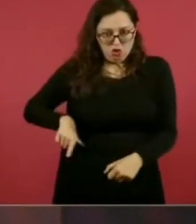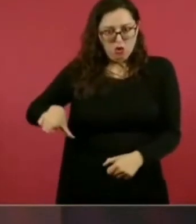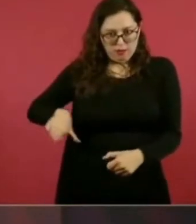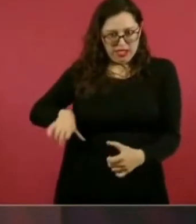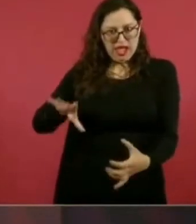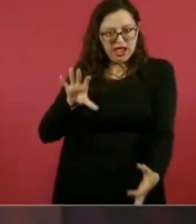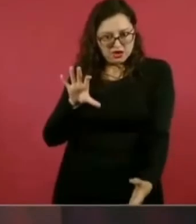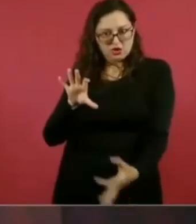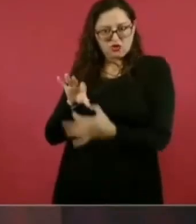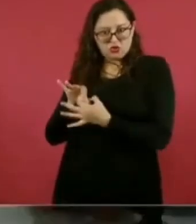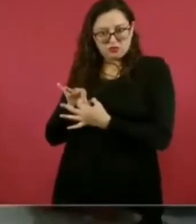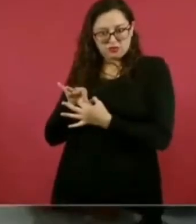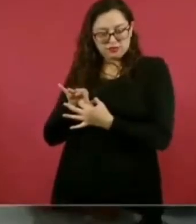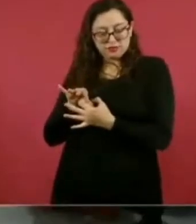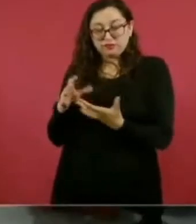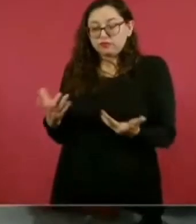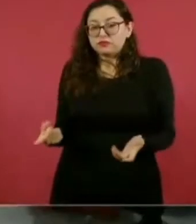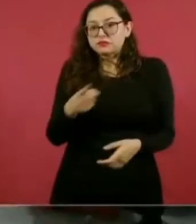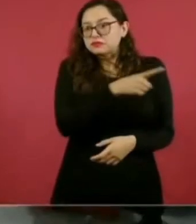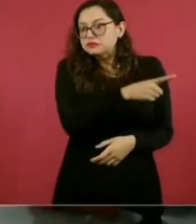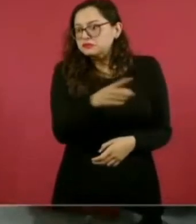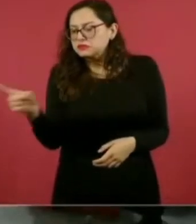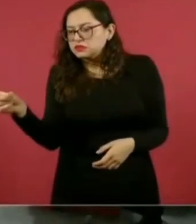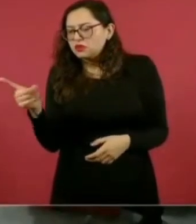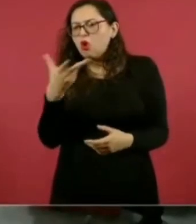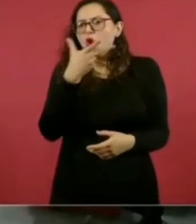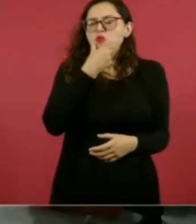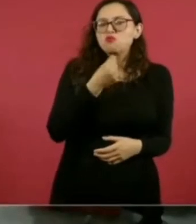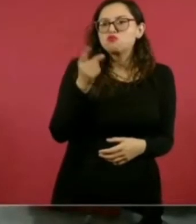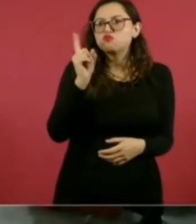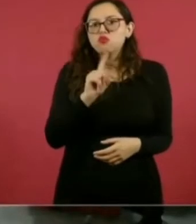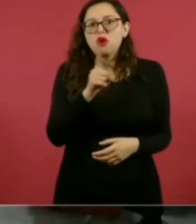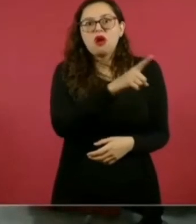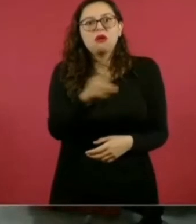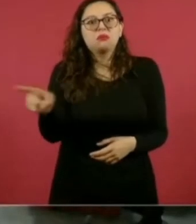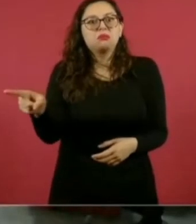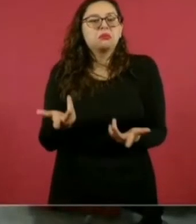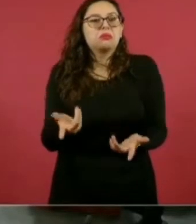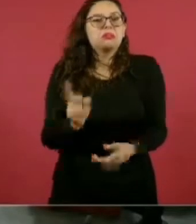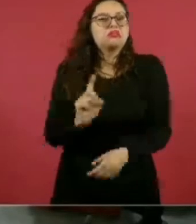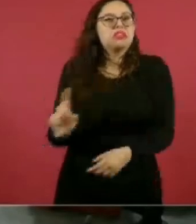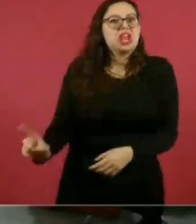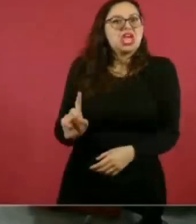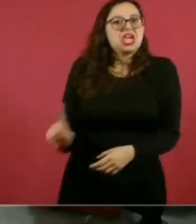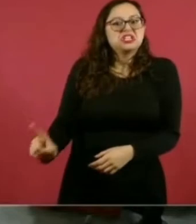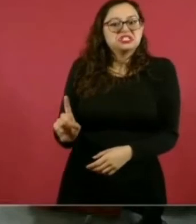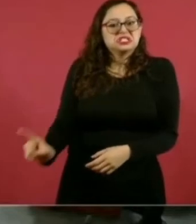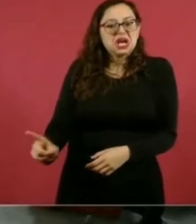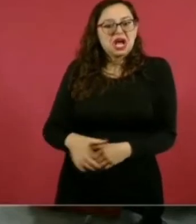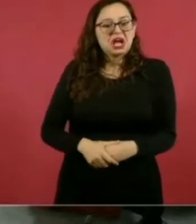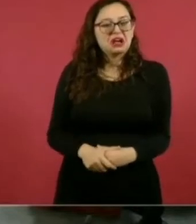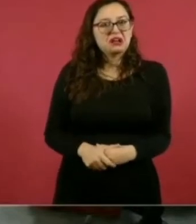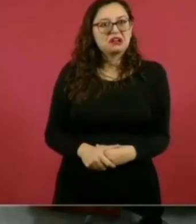eran puros defensores del conservadurismo, rancio,